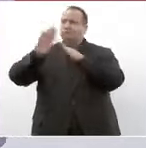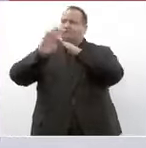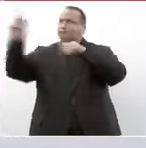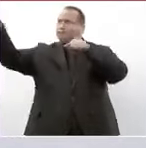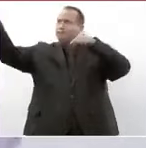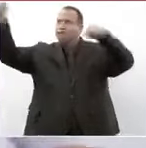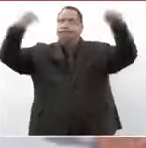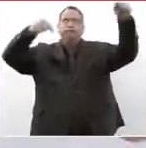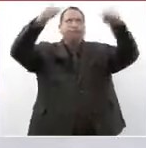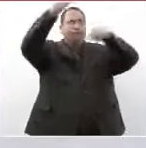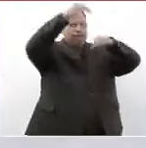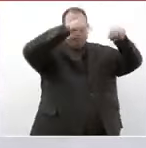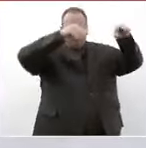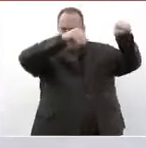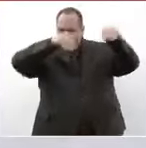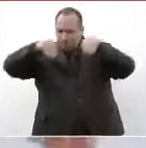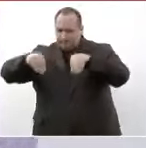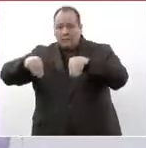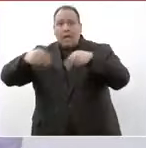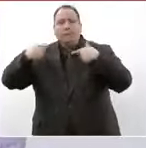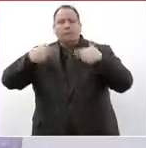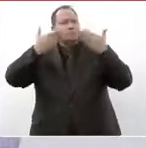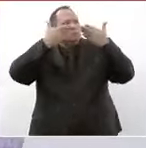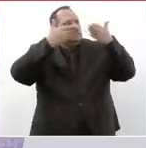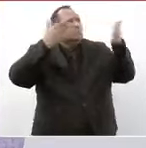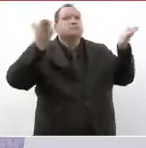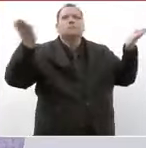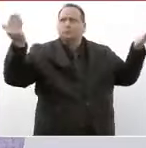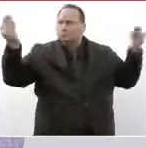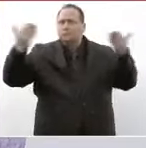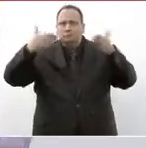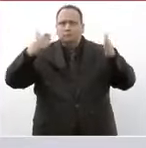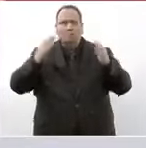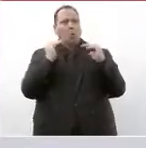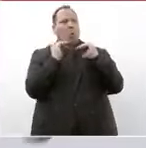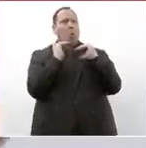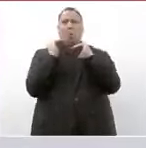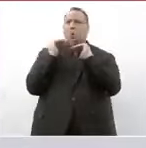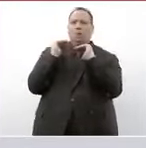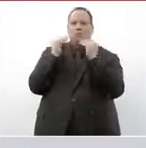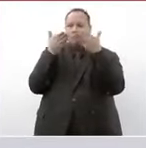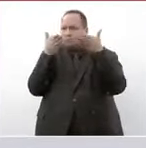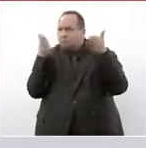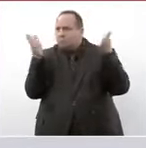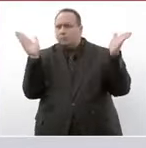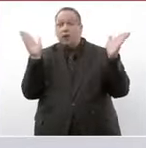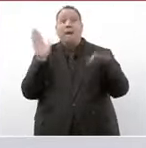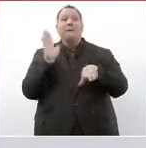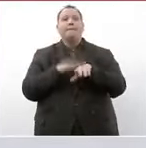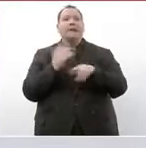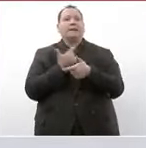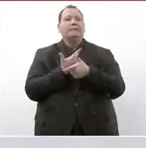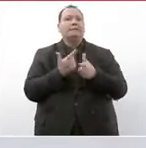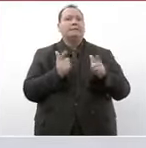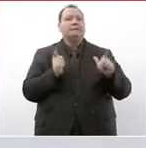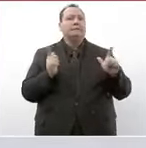es más abierta es más libertaria